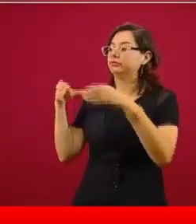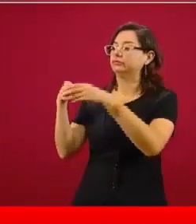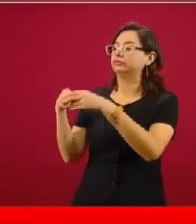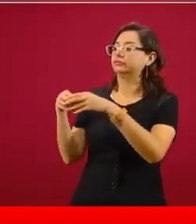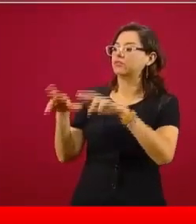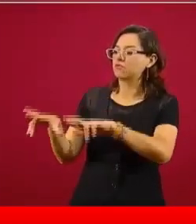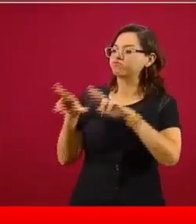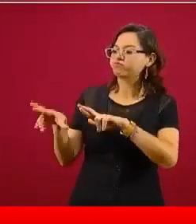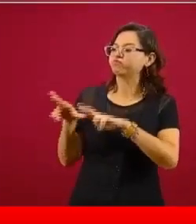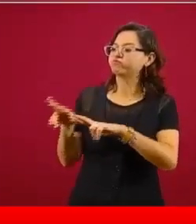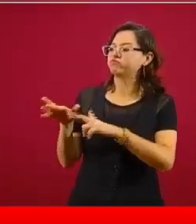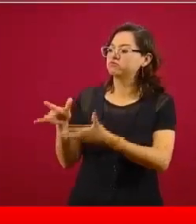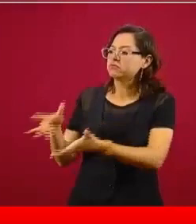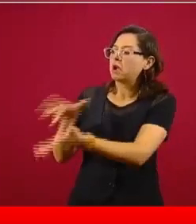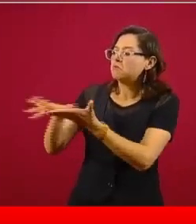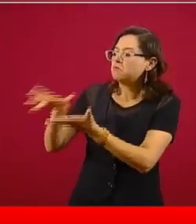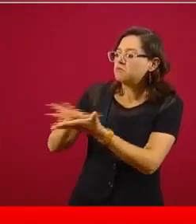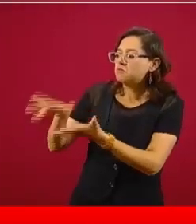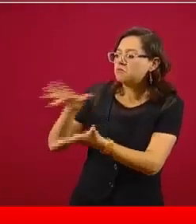fomento.